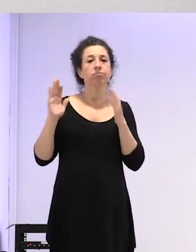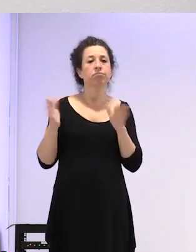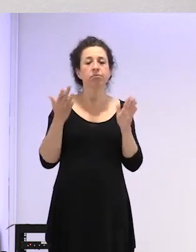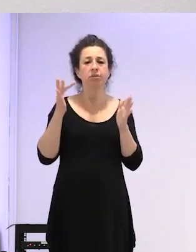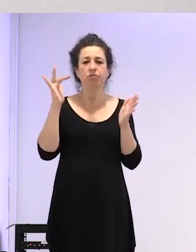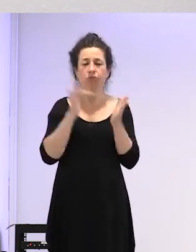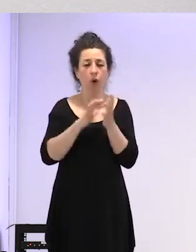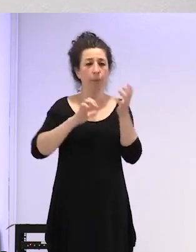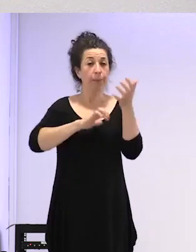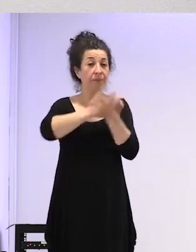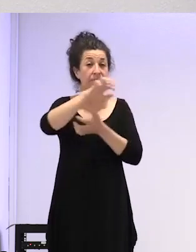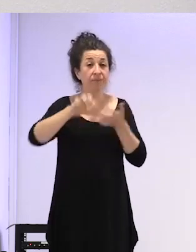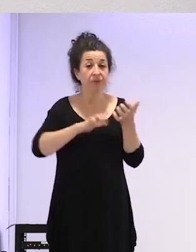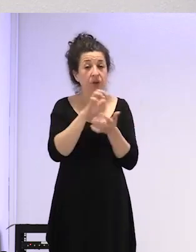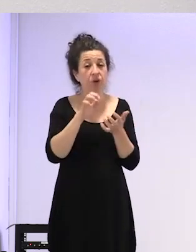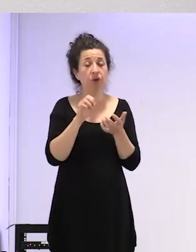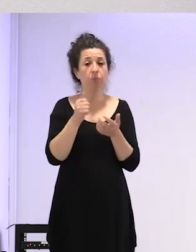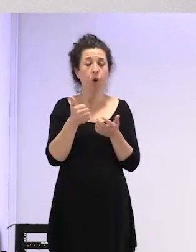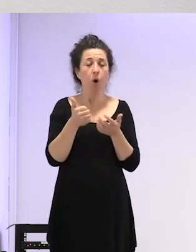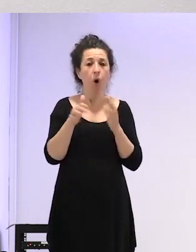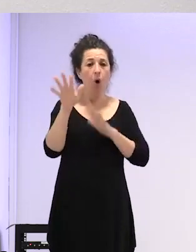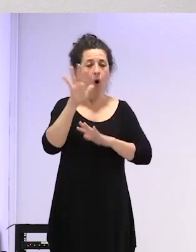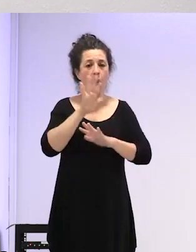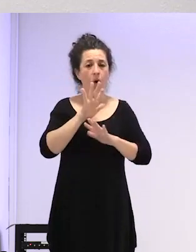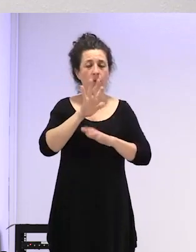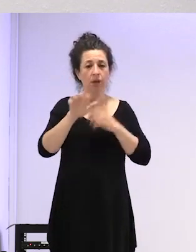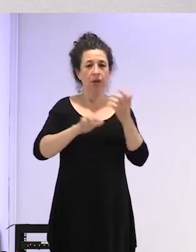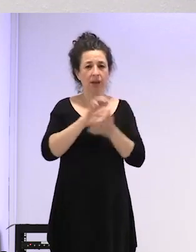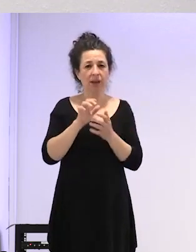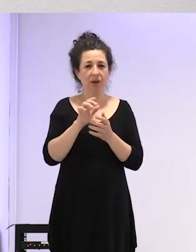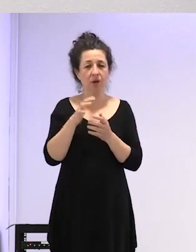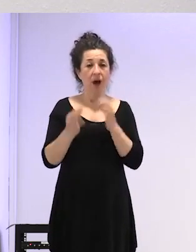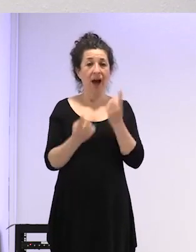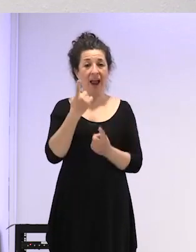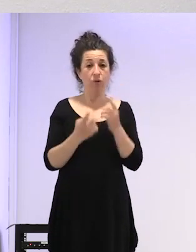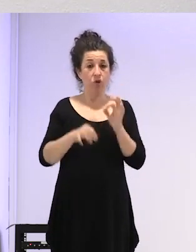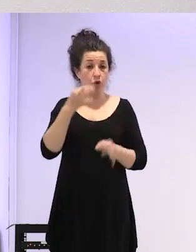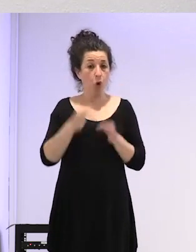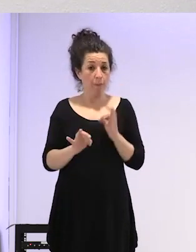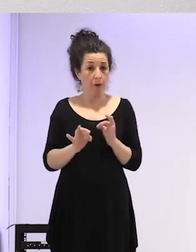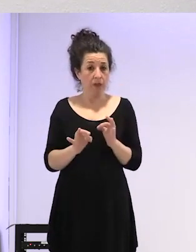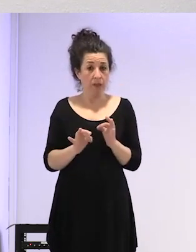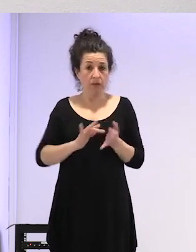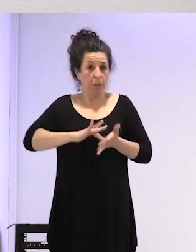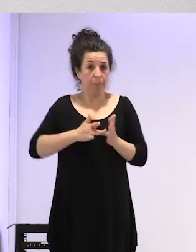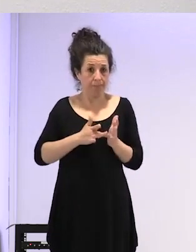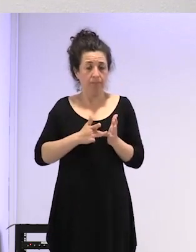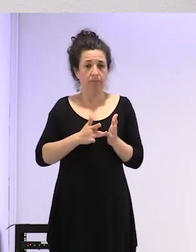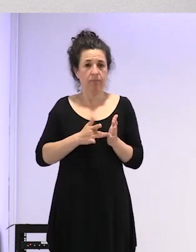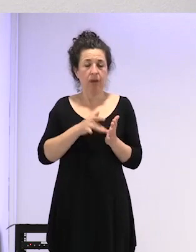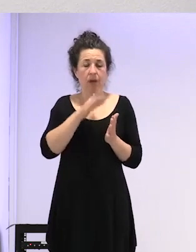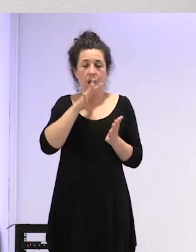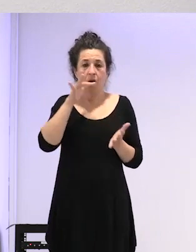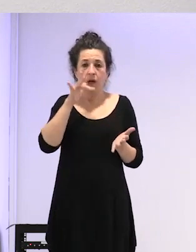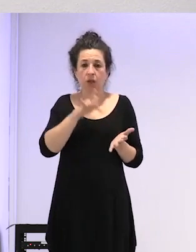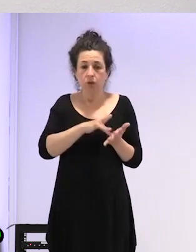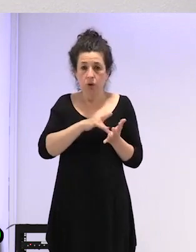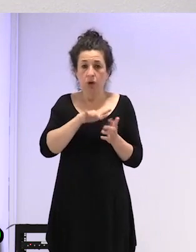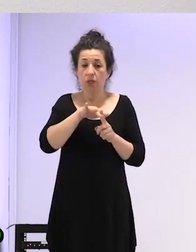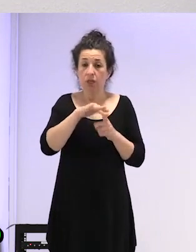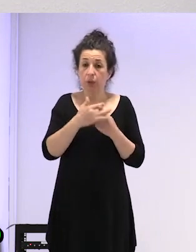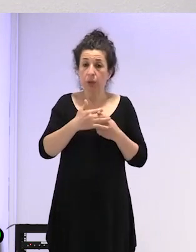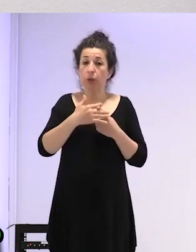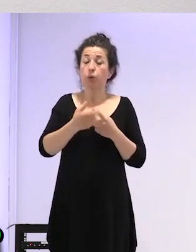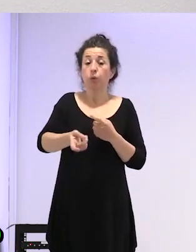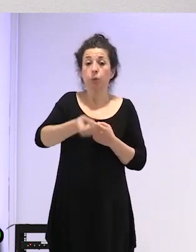con con con el suministro de algunos preparados y ahora estamos viviendo un momento dramático porque desde